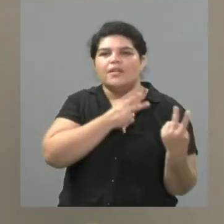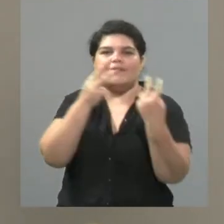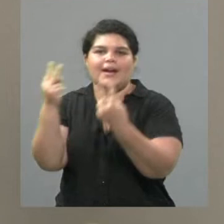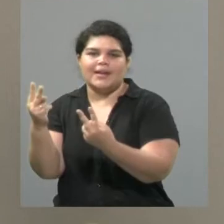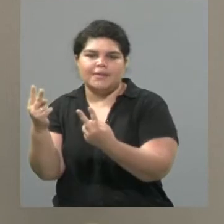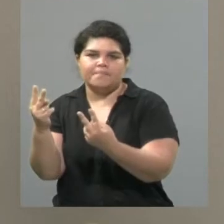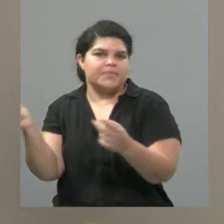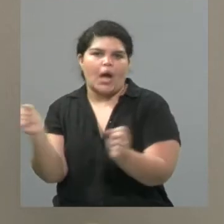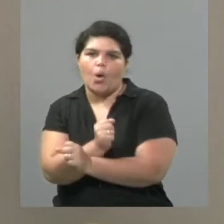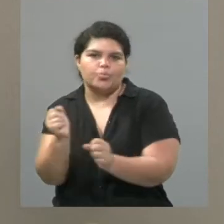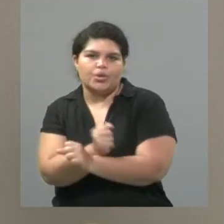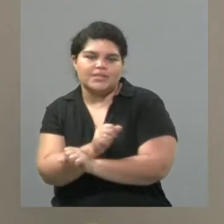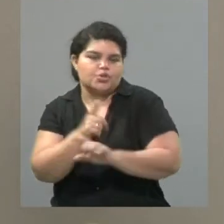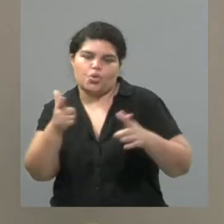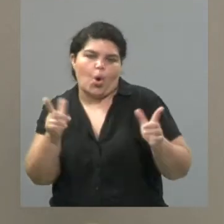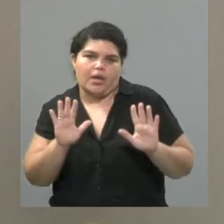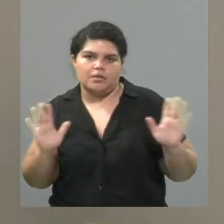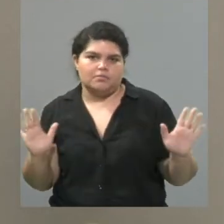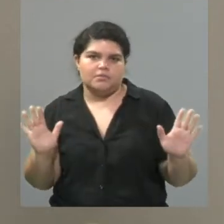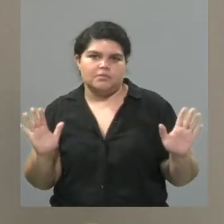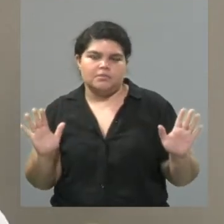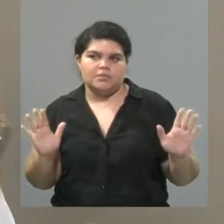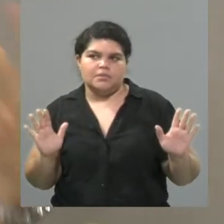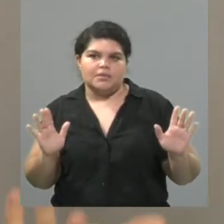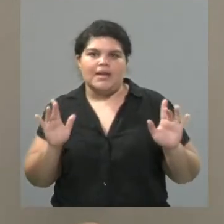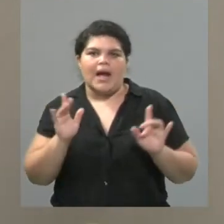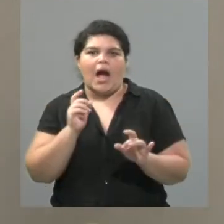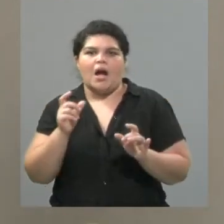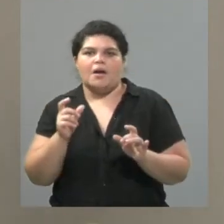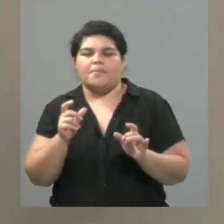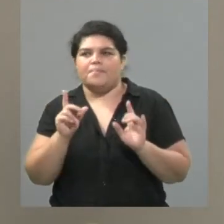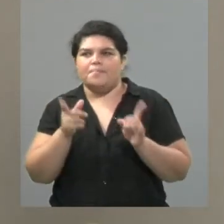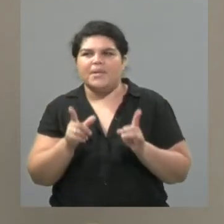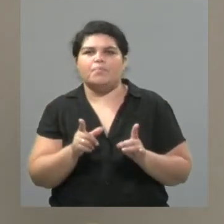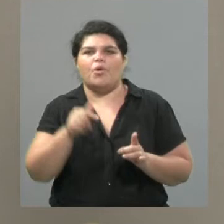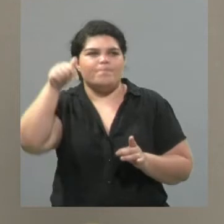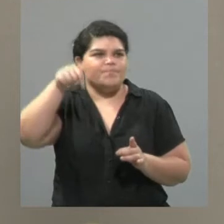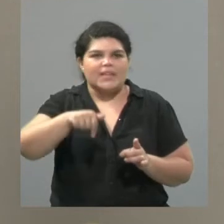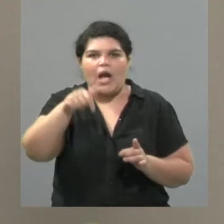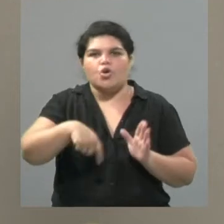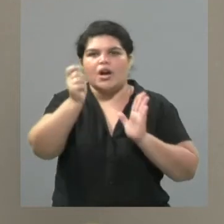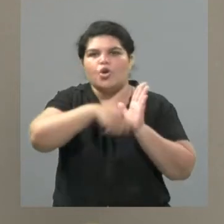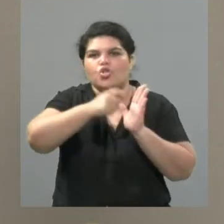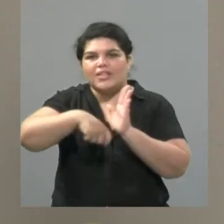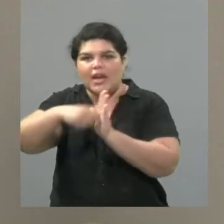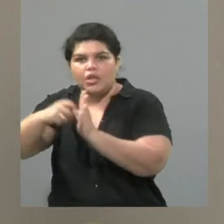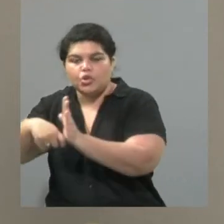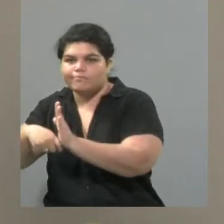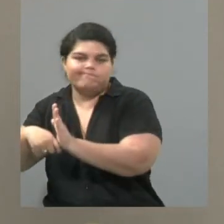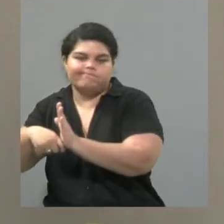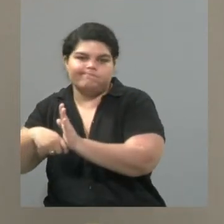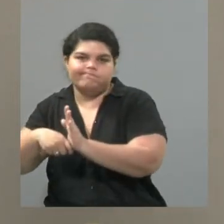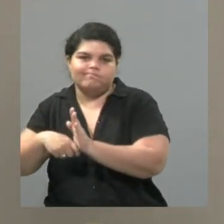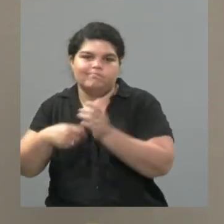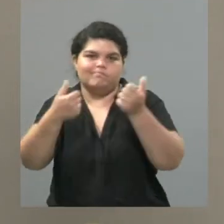Japón, que es una plaza que tenemos. Con esta pandemia también se nos cayeron muchos contratos que teníamos, por ejemplo,